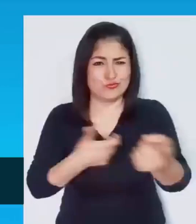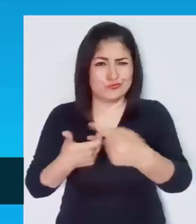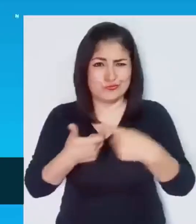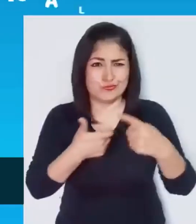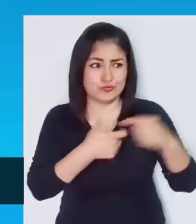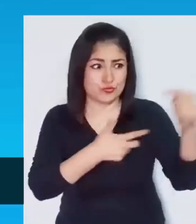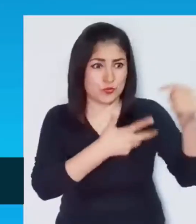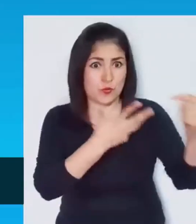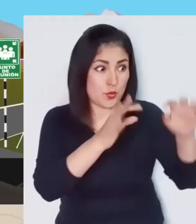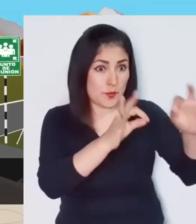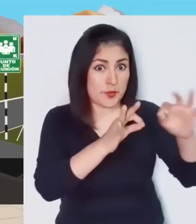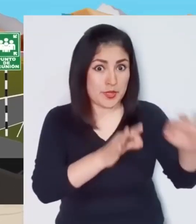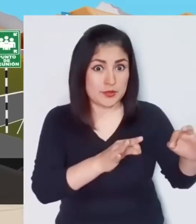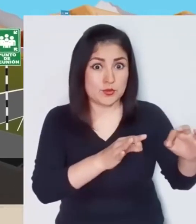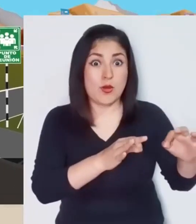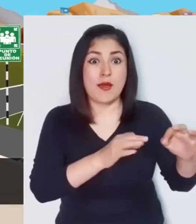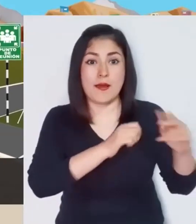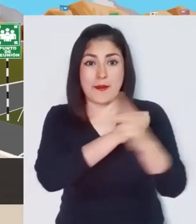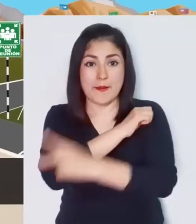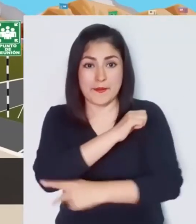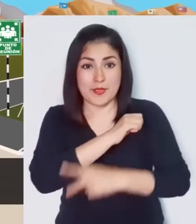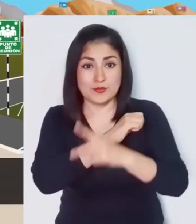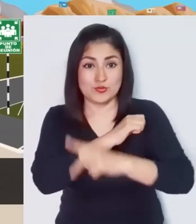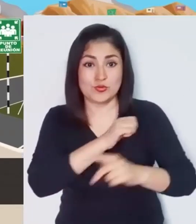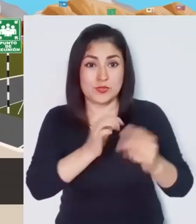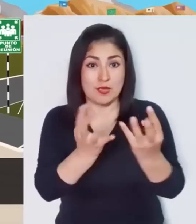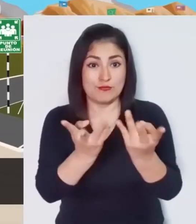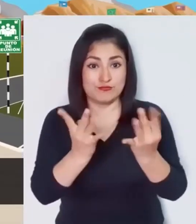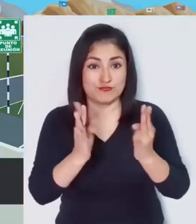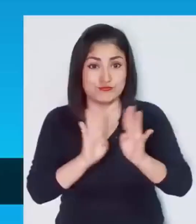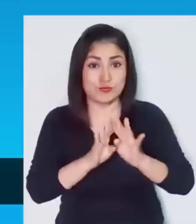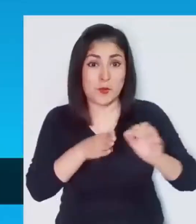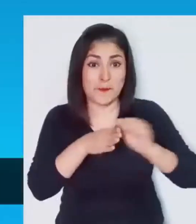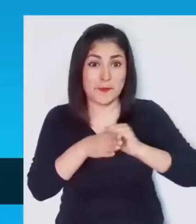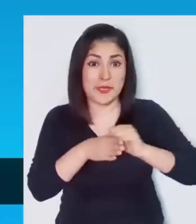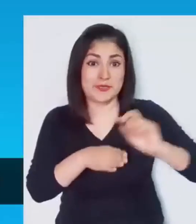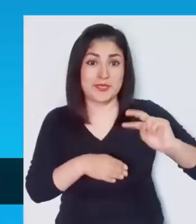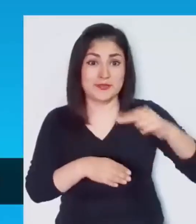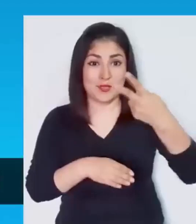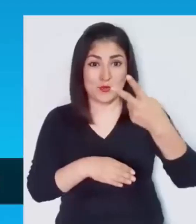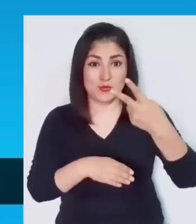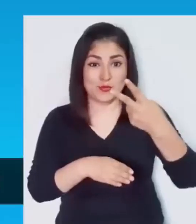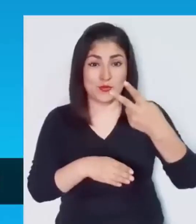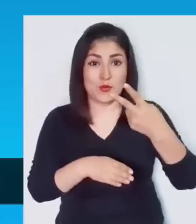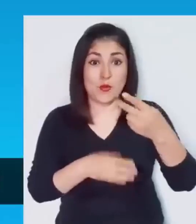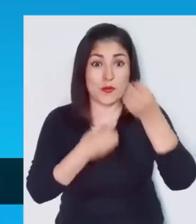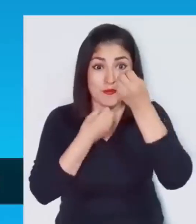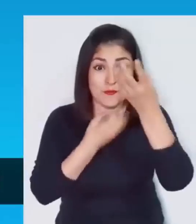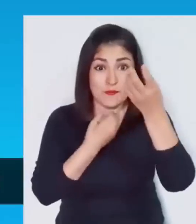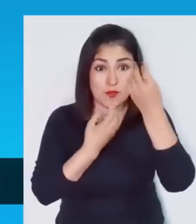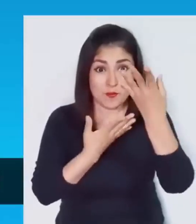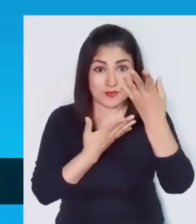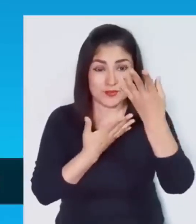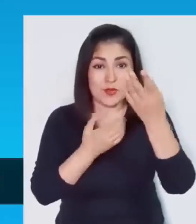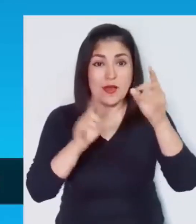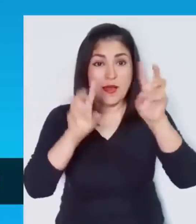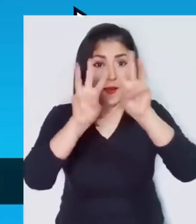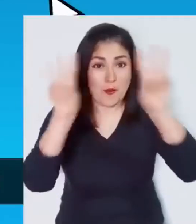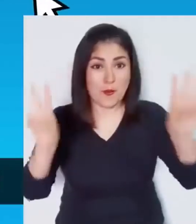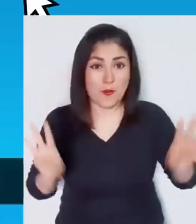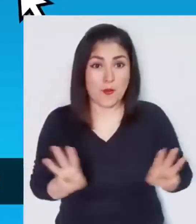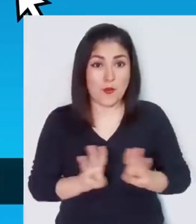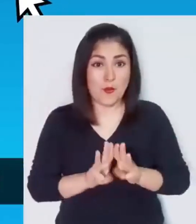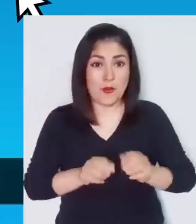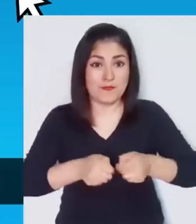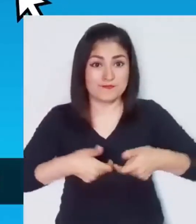prepárate y participa en el segundo simulacro nacional multipeligro. Para más información, visita www